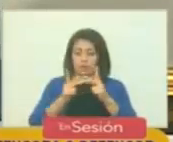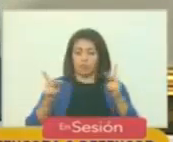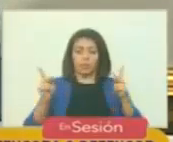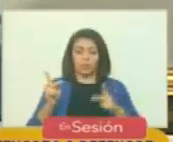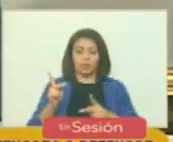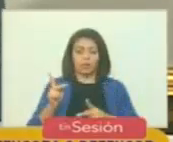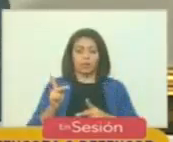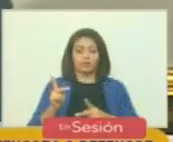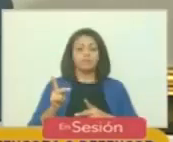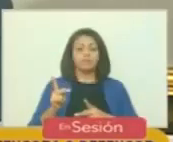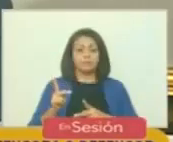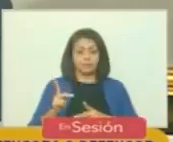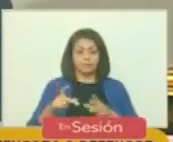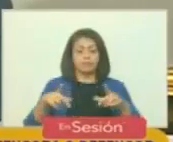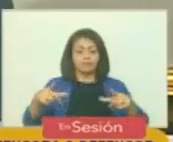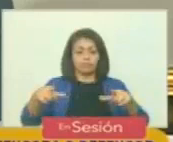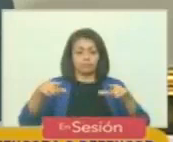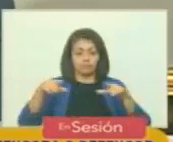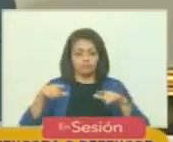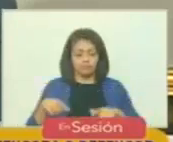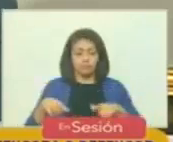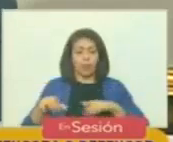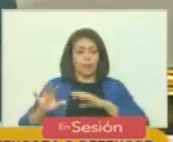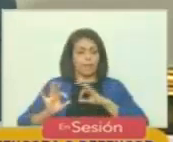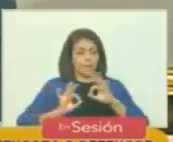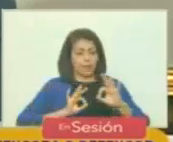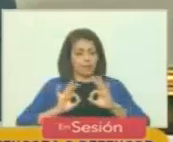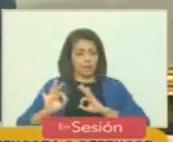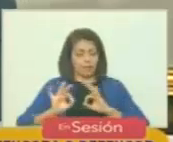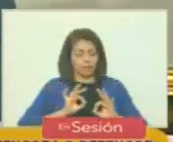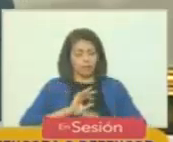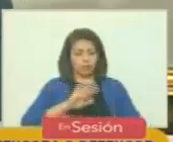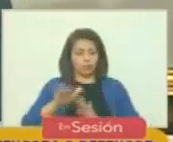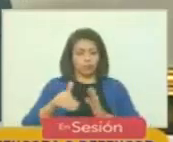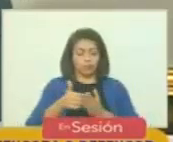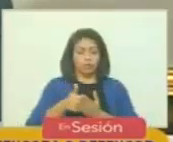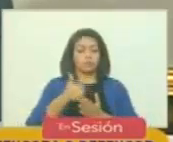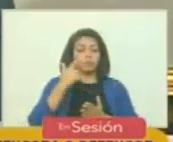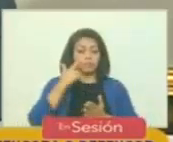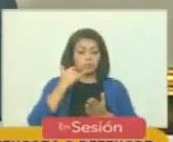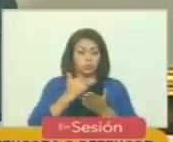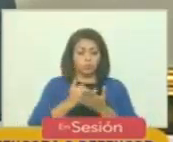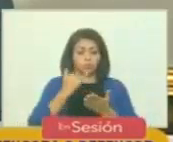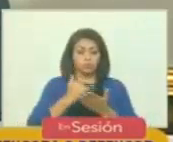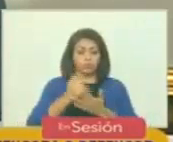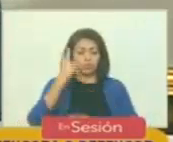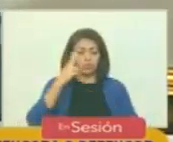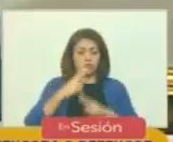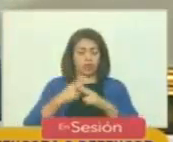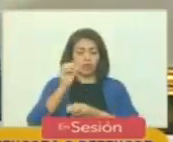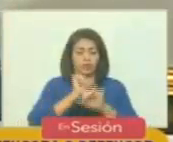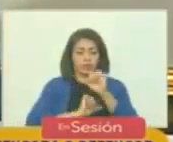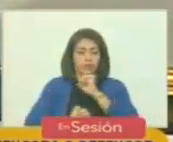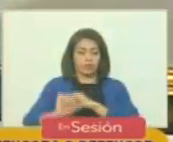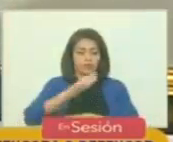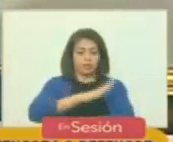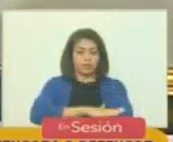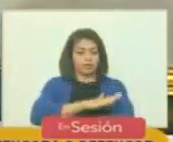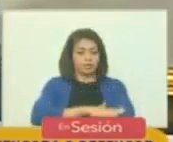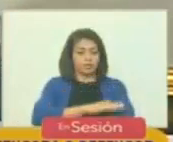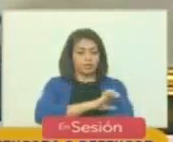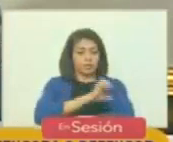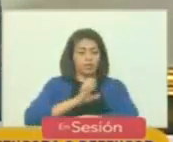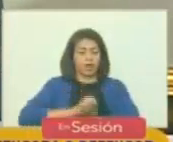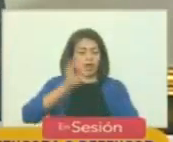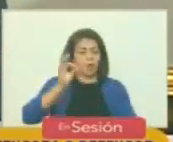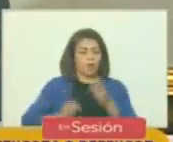por sus credenciales, por su capacidad, por su probada honestidad y defensa de la moral y la ética como